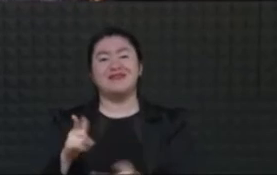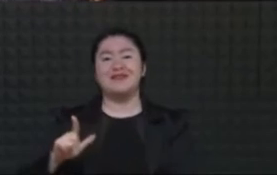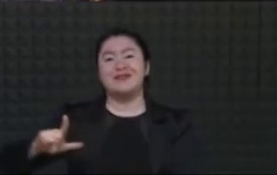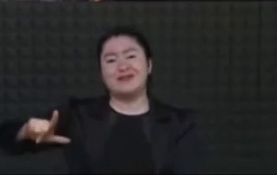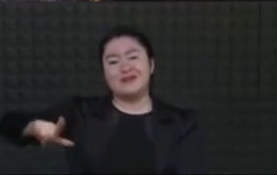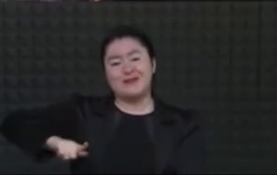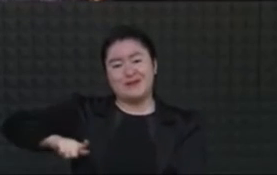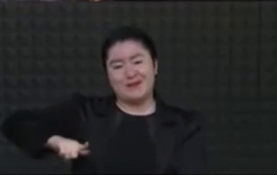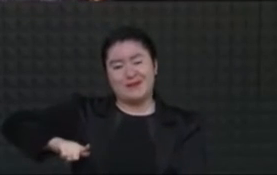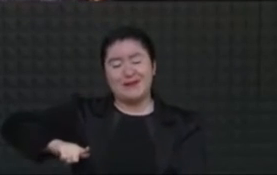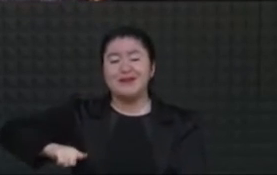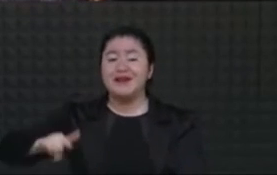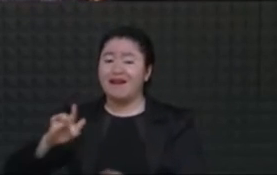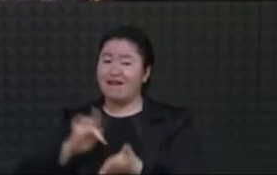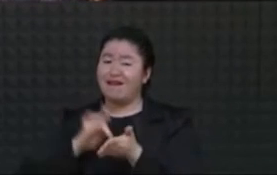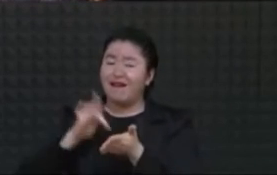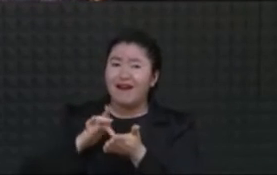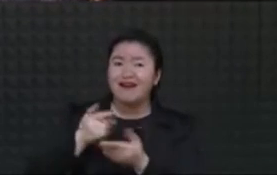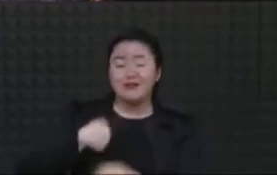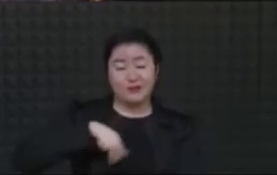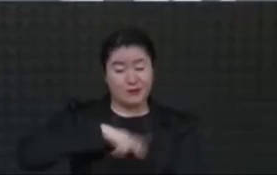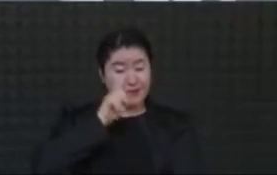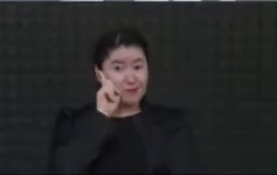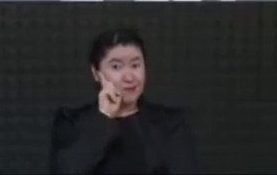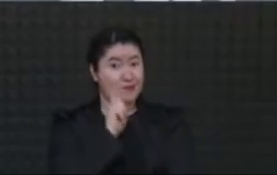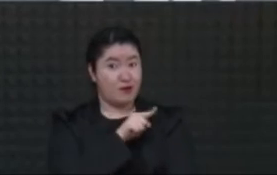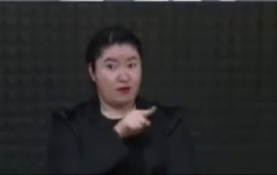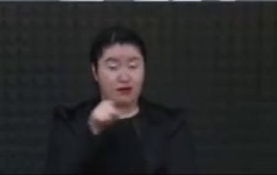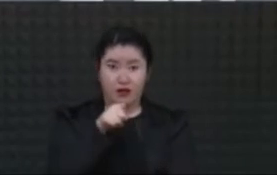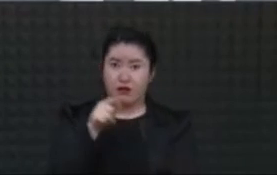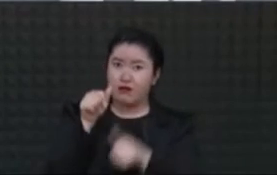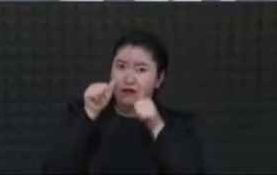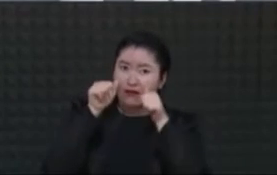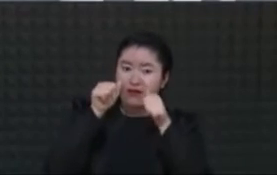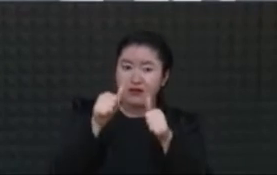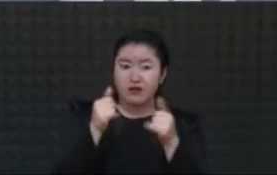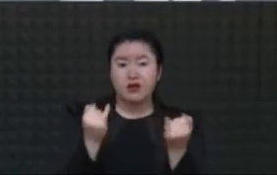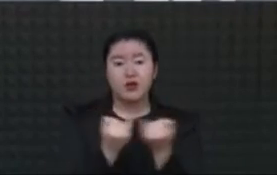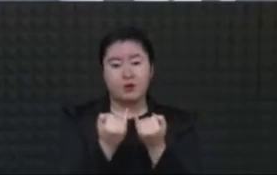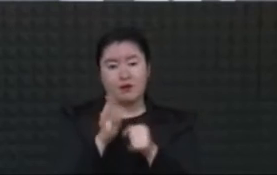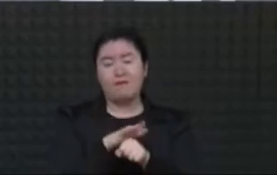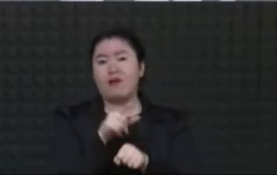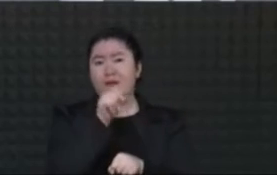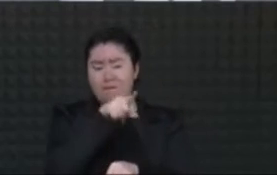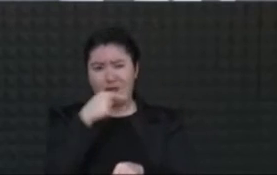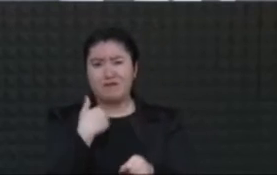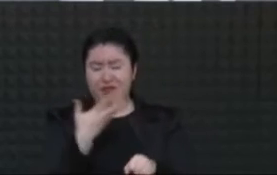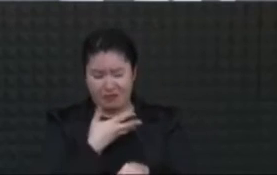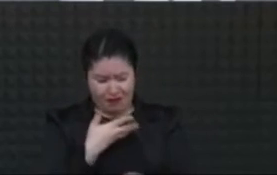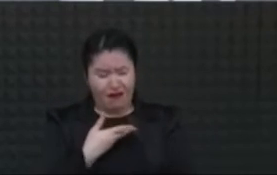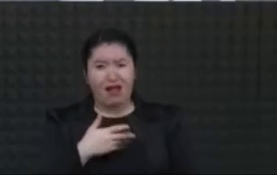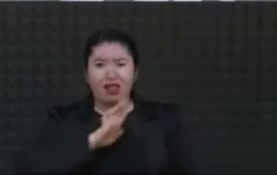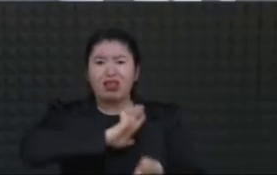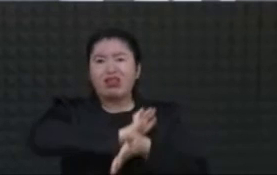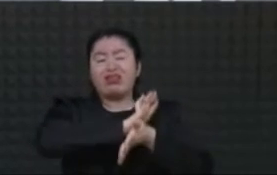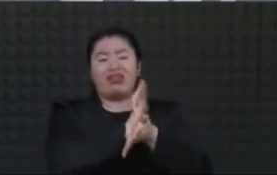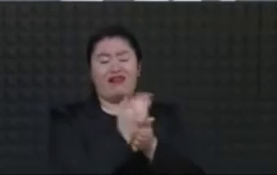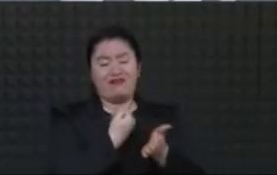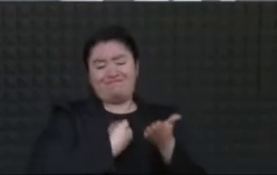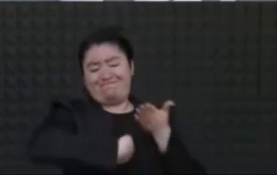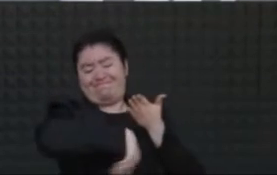debate histórico que también trae su sesgo de discriminación y de racismo en nuestra contra.